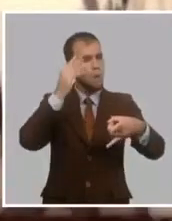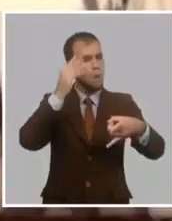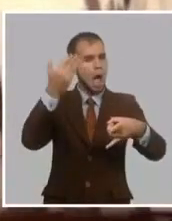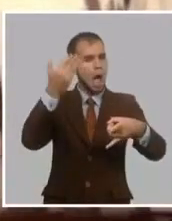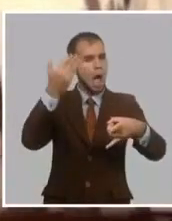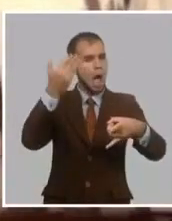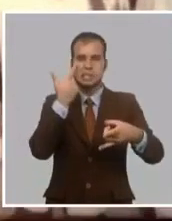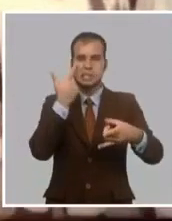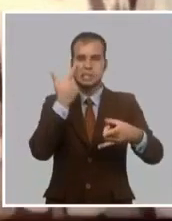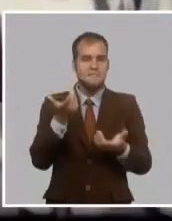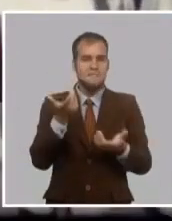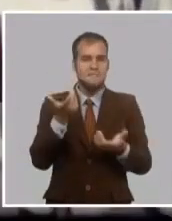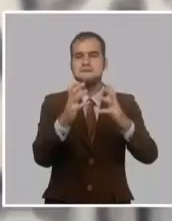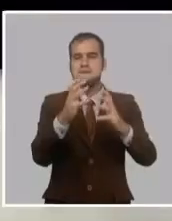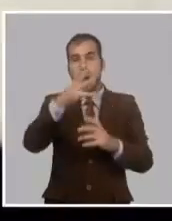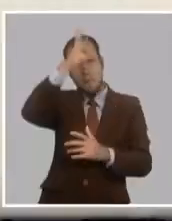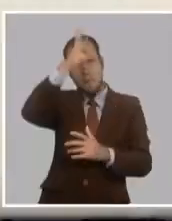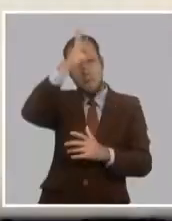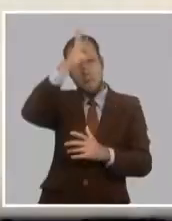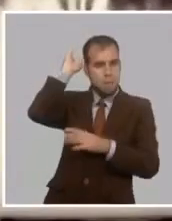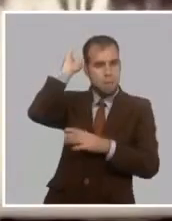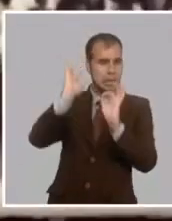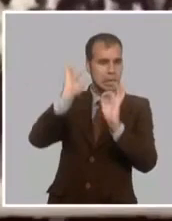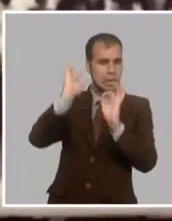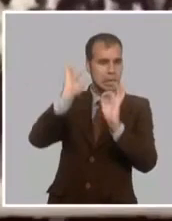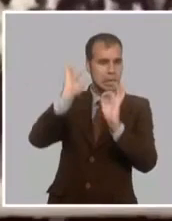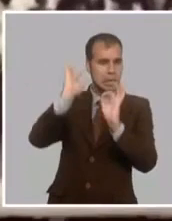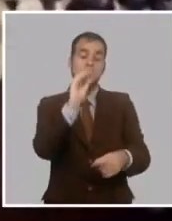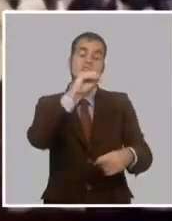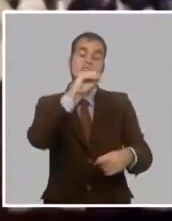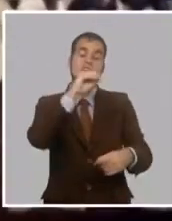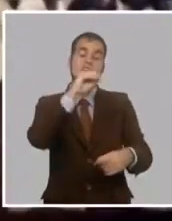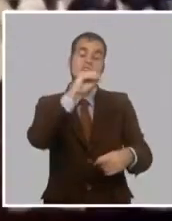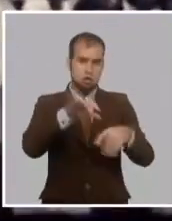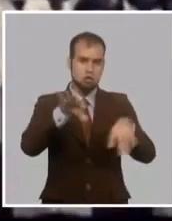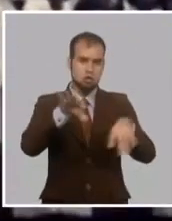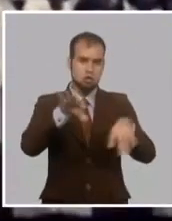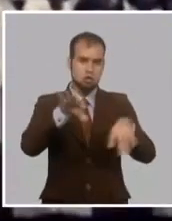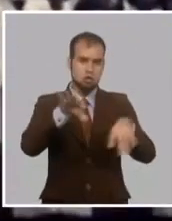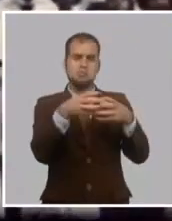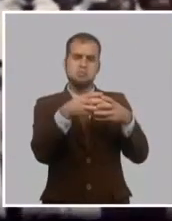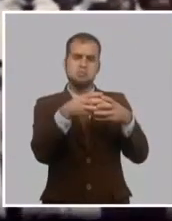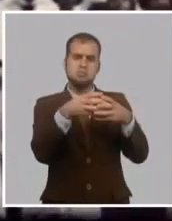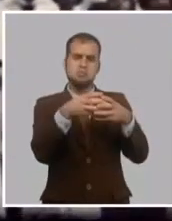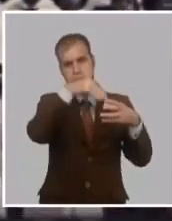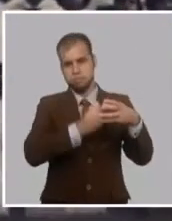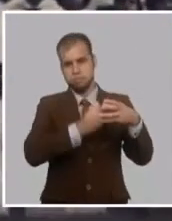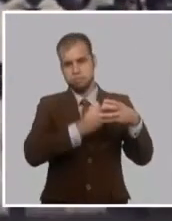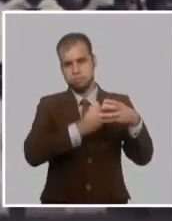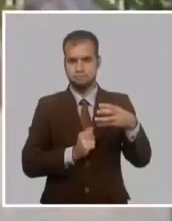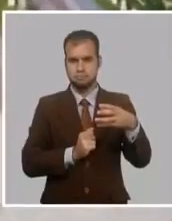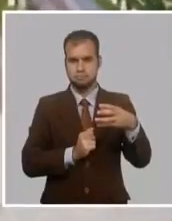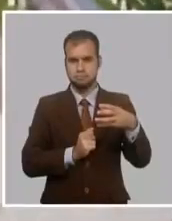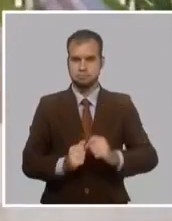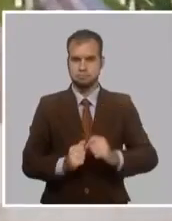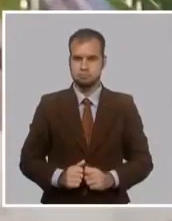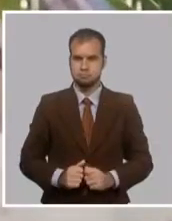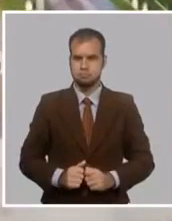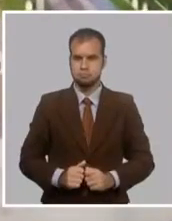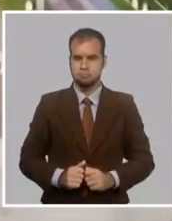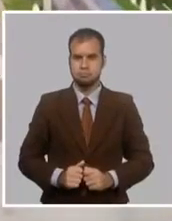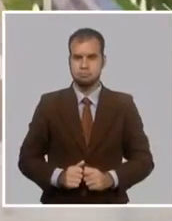del estilo románico, inscripta dentro de la afiliación del movimiento monumental moderno. Los diferentes niveles